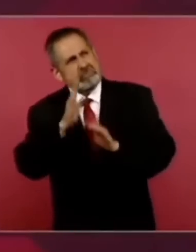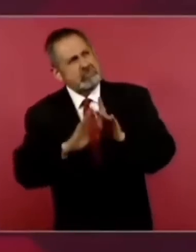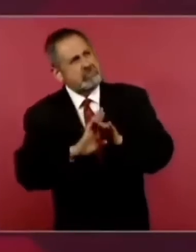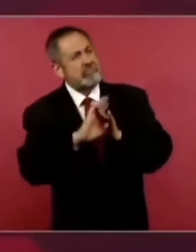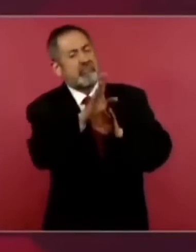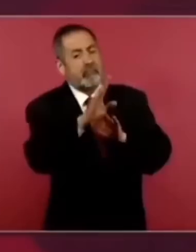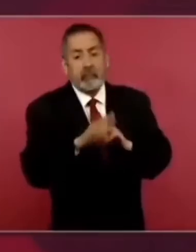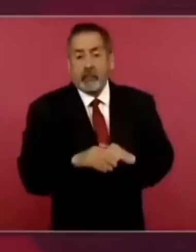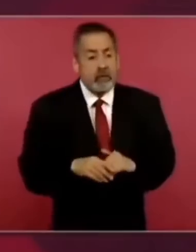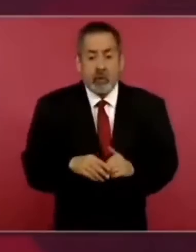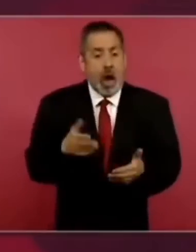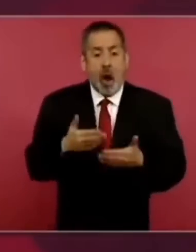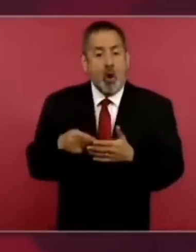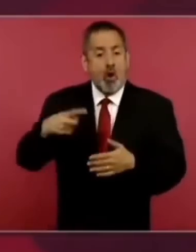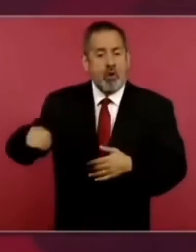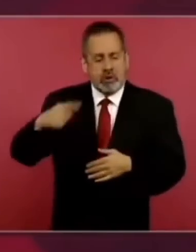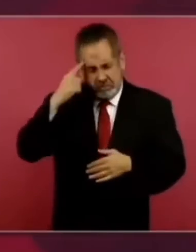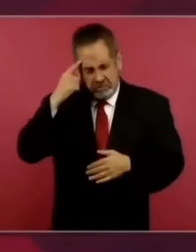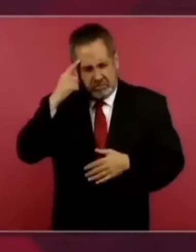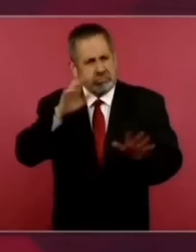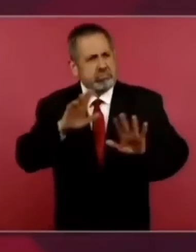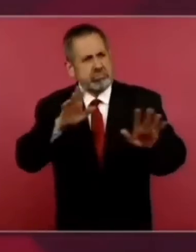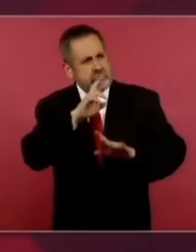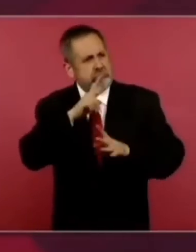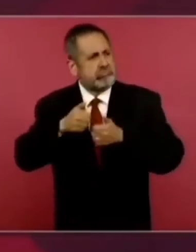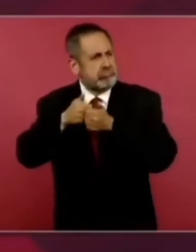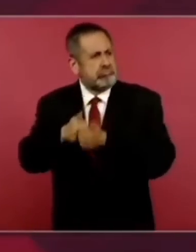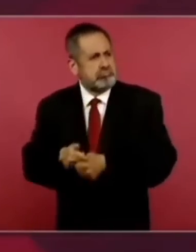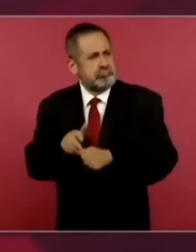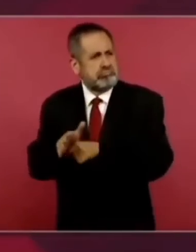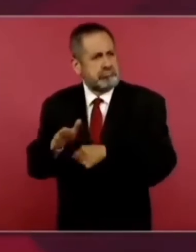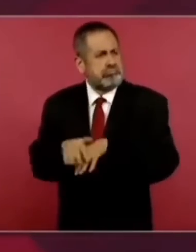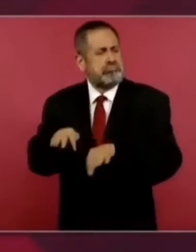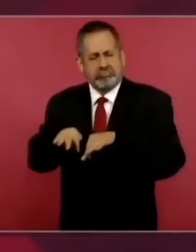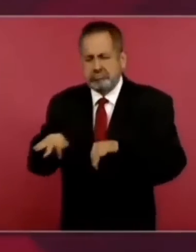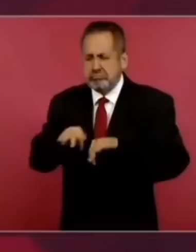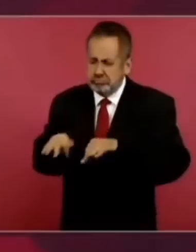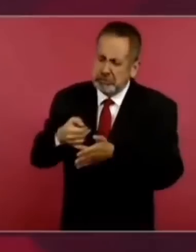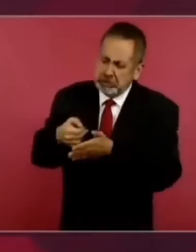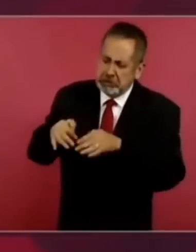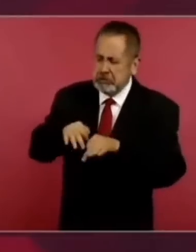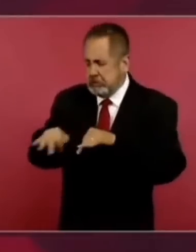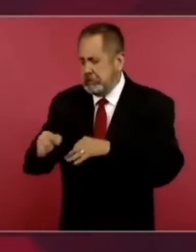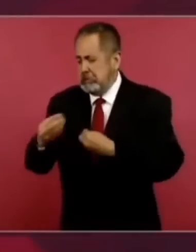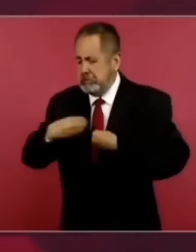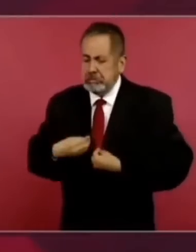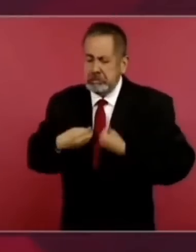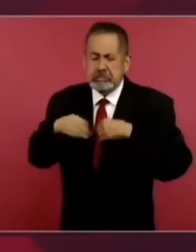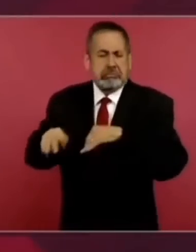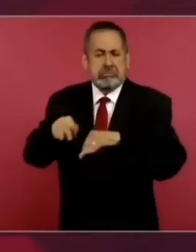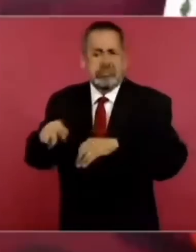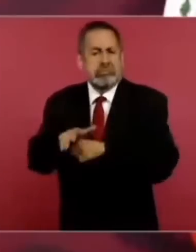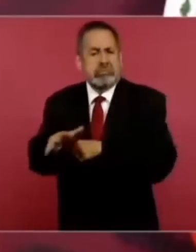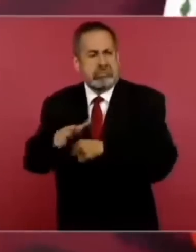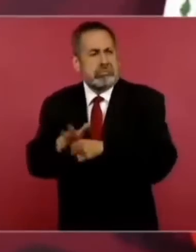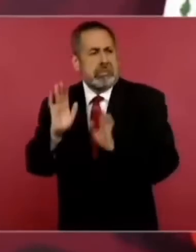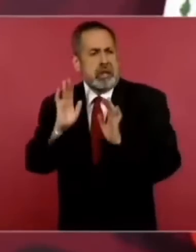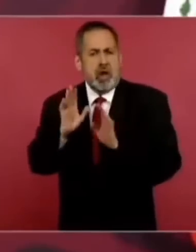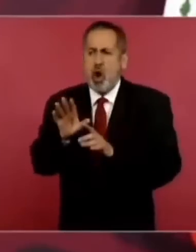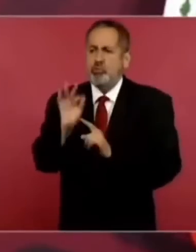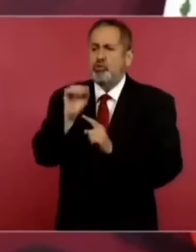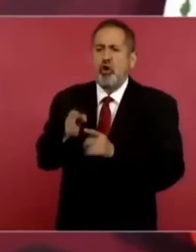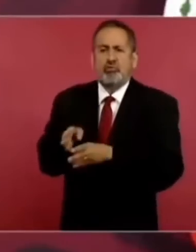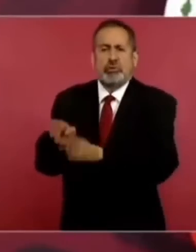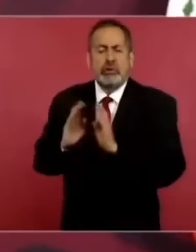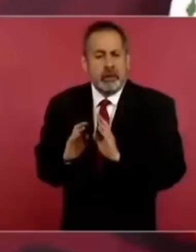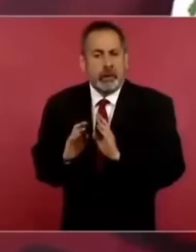ahora han decidido quedarse, porque tienen una opción, tienen una alternativa y